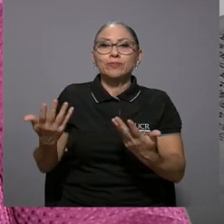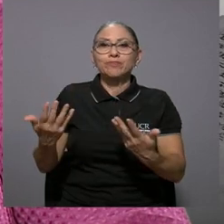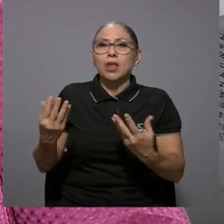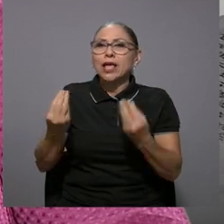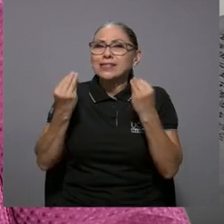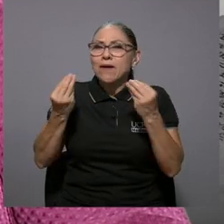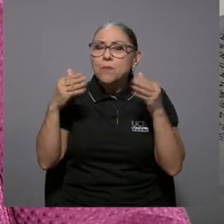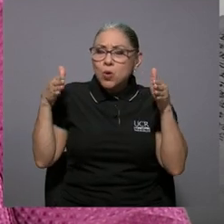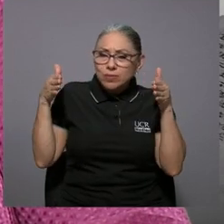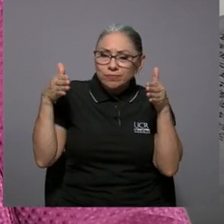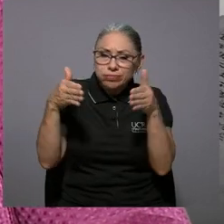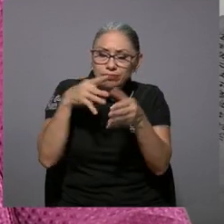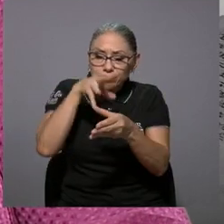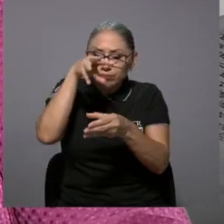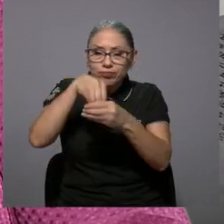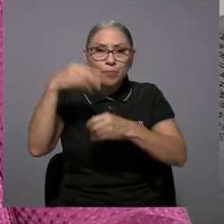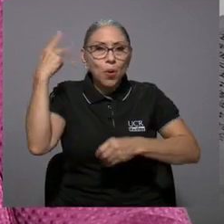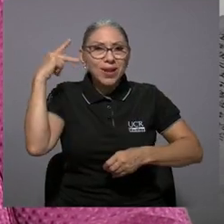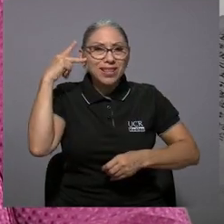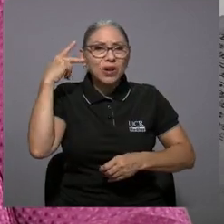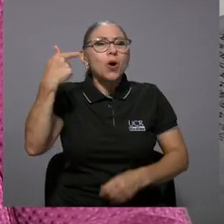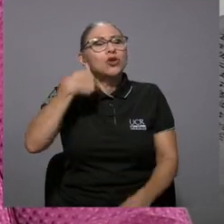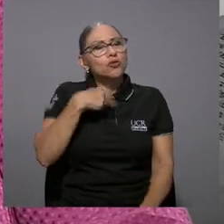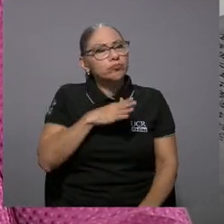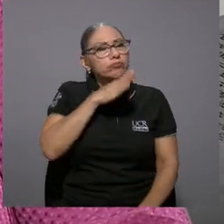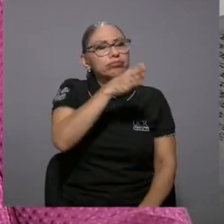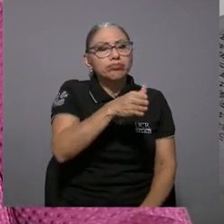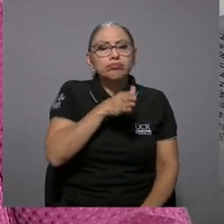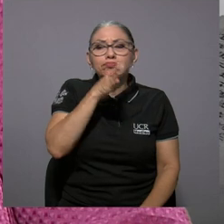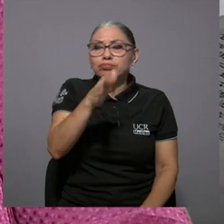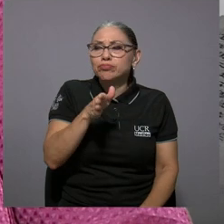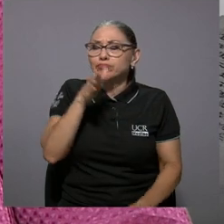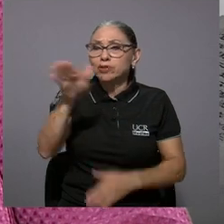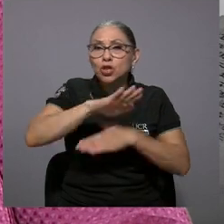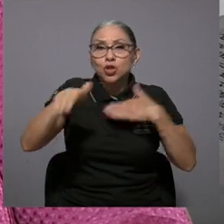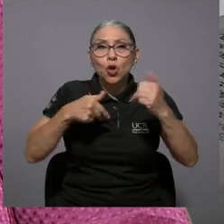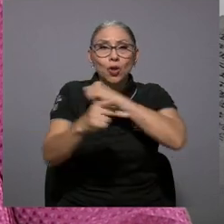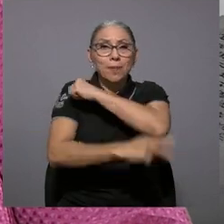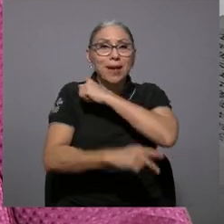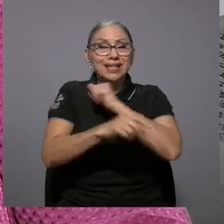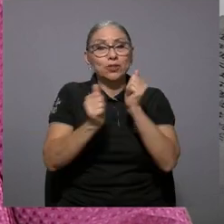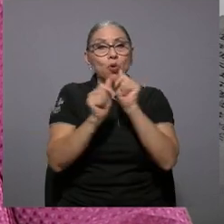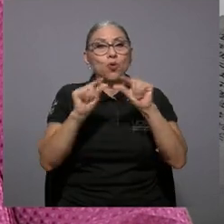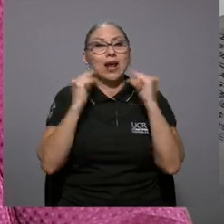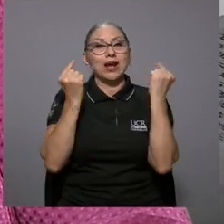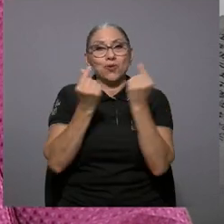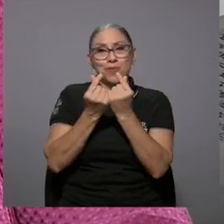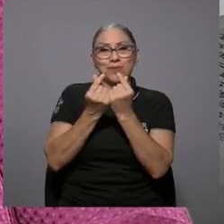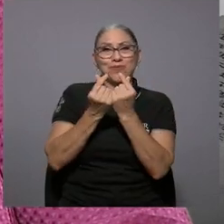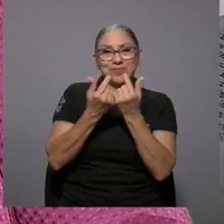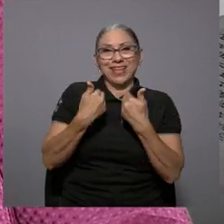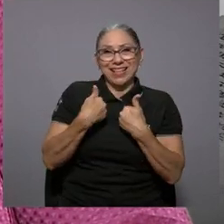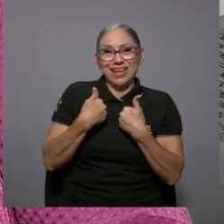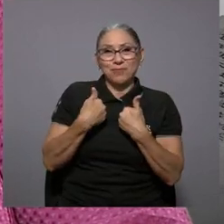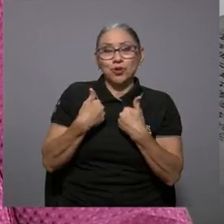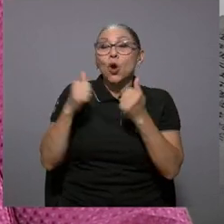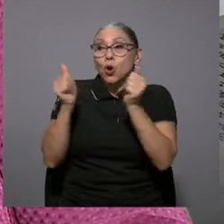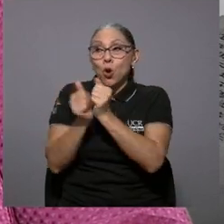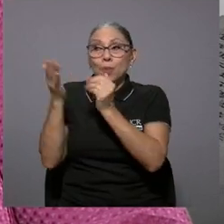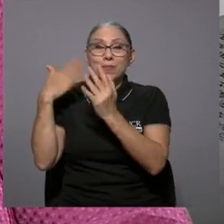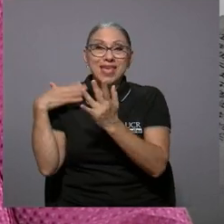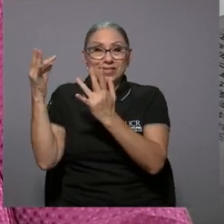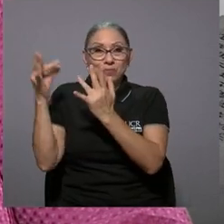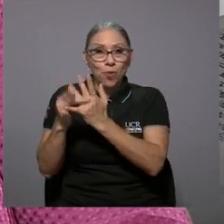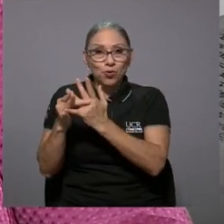porque en ese momento estaba muy metida en política, iba por todo el país con una agrupación que